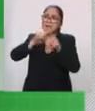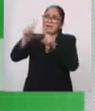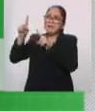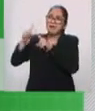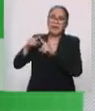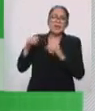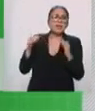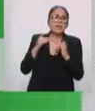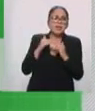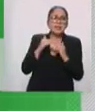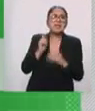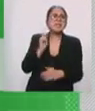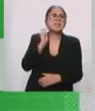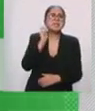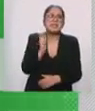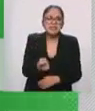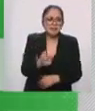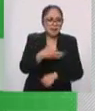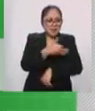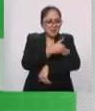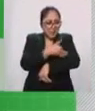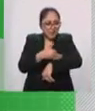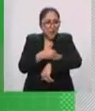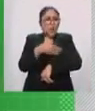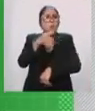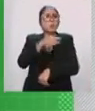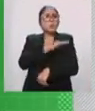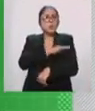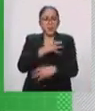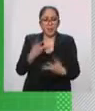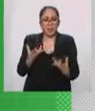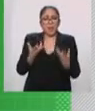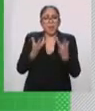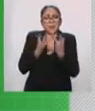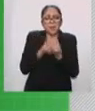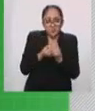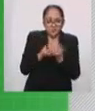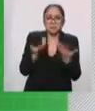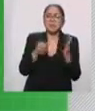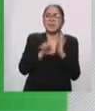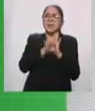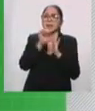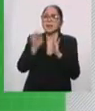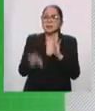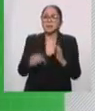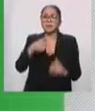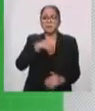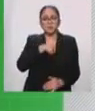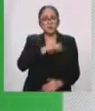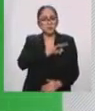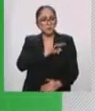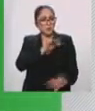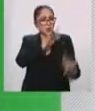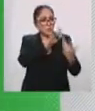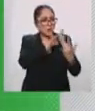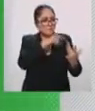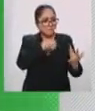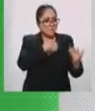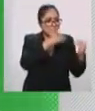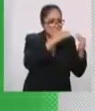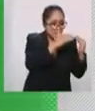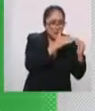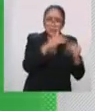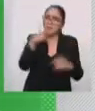familia al hecho de estar juntos, ¿no? Porque yo me puedo conectar en mi casa, mi mamá se puede conectar en la suya, pero